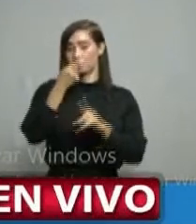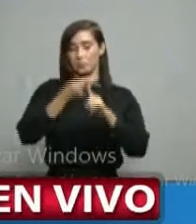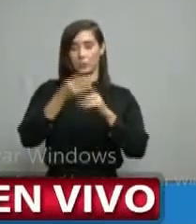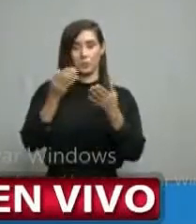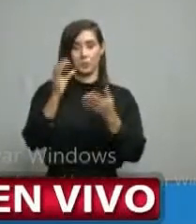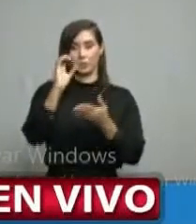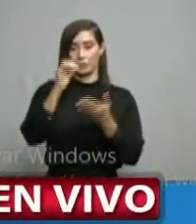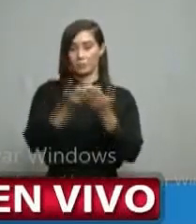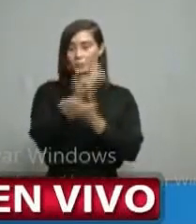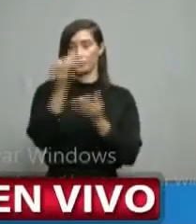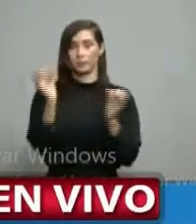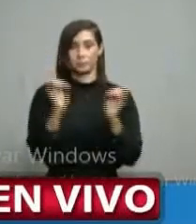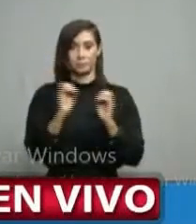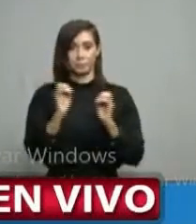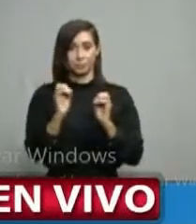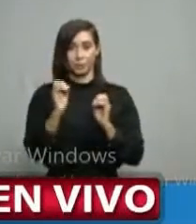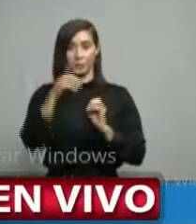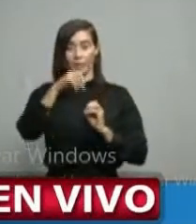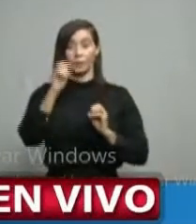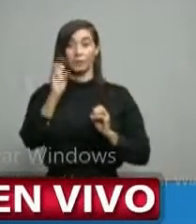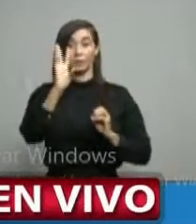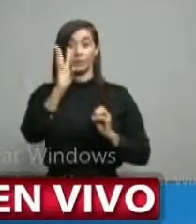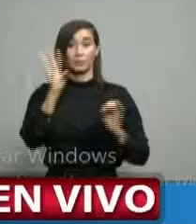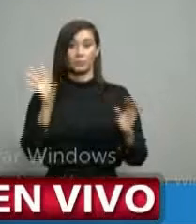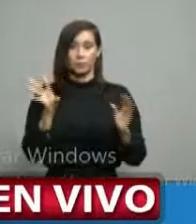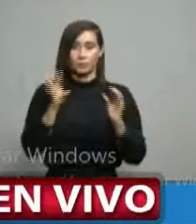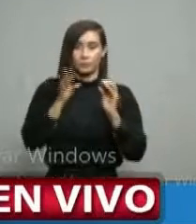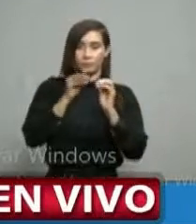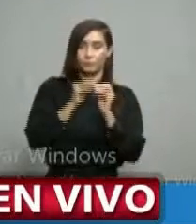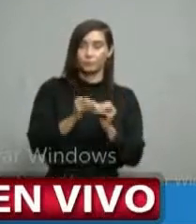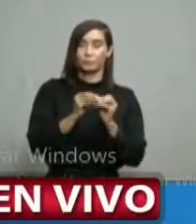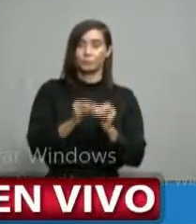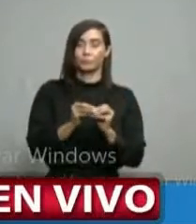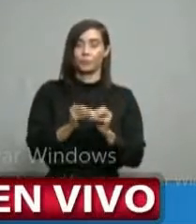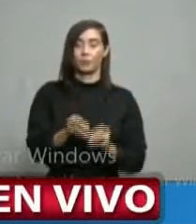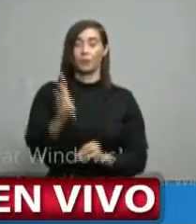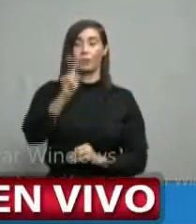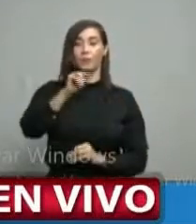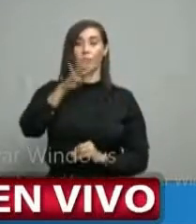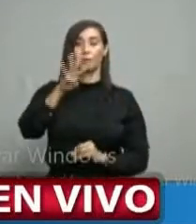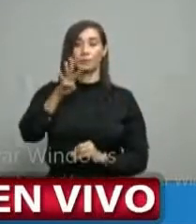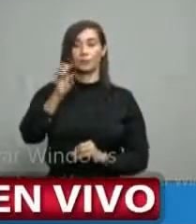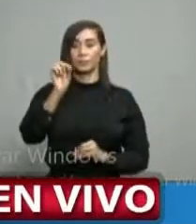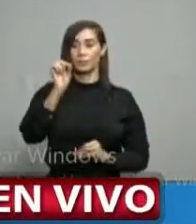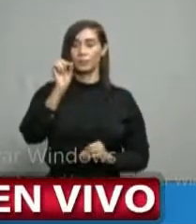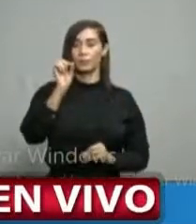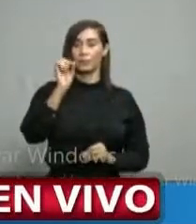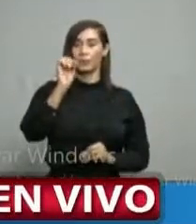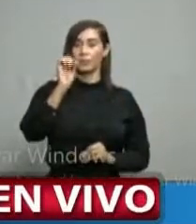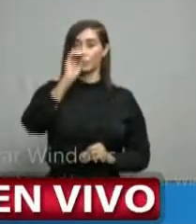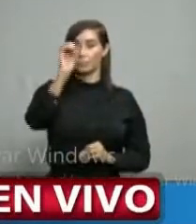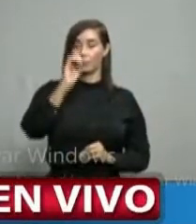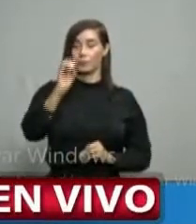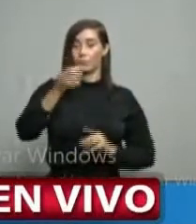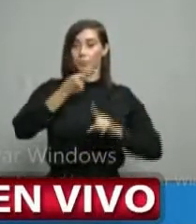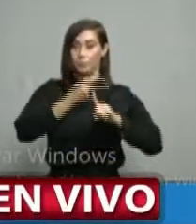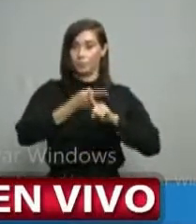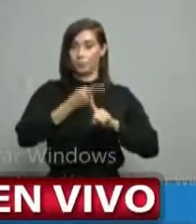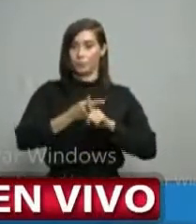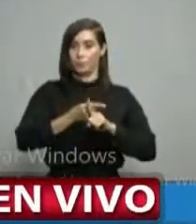0 positivo nuevo, 106 acumulados, 24% de positividad,